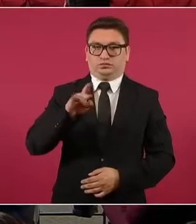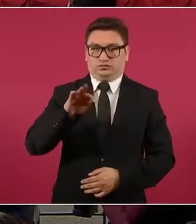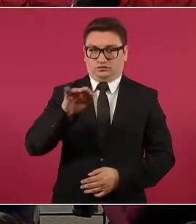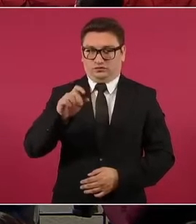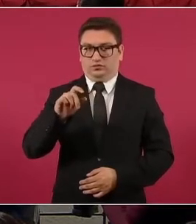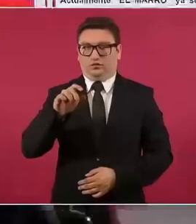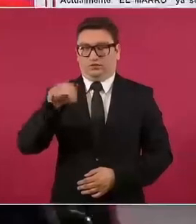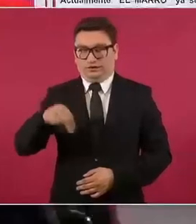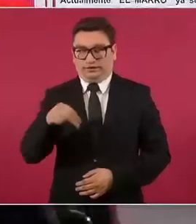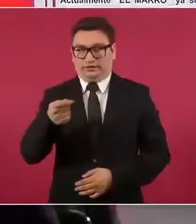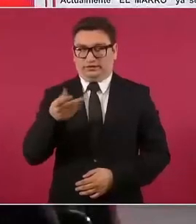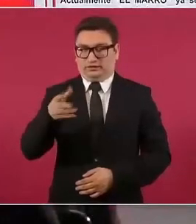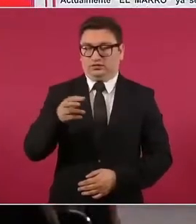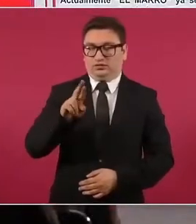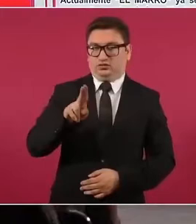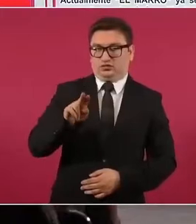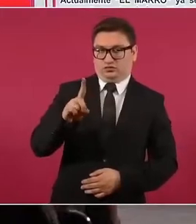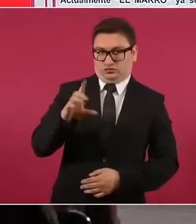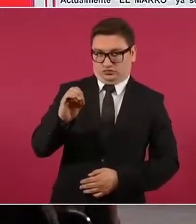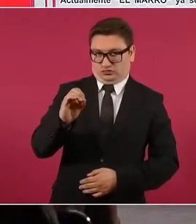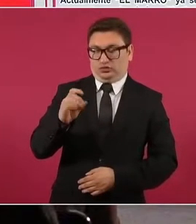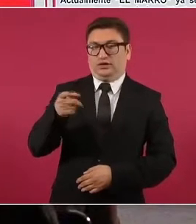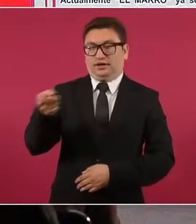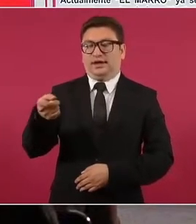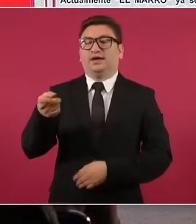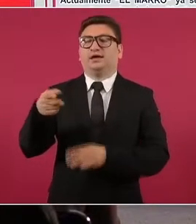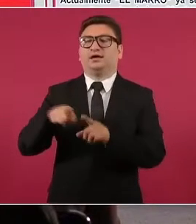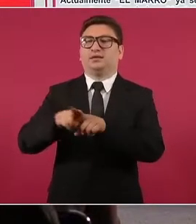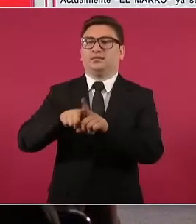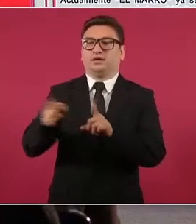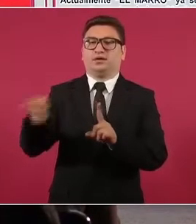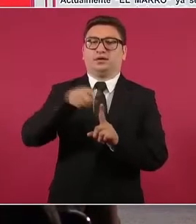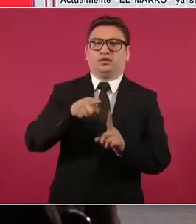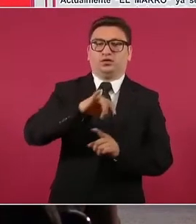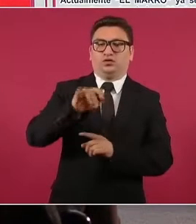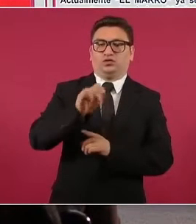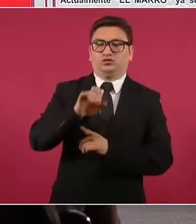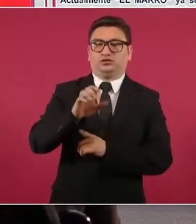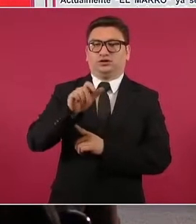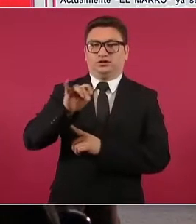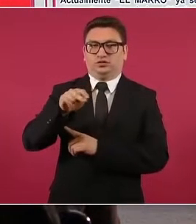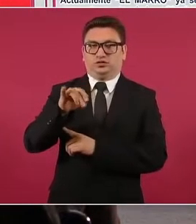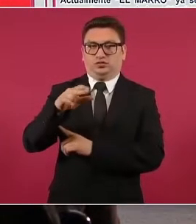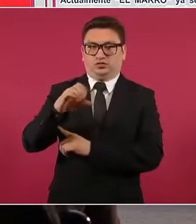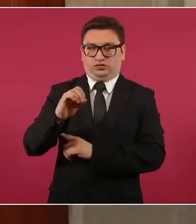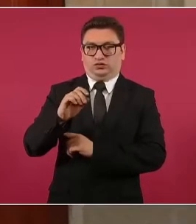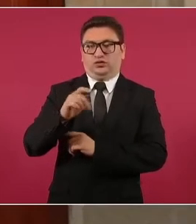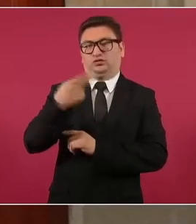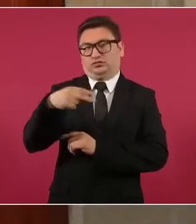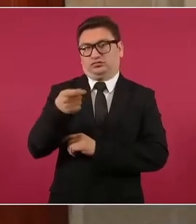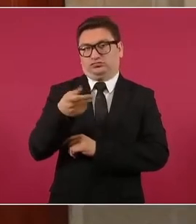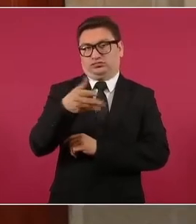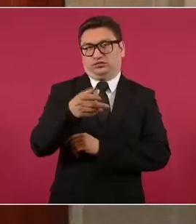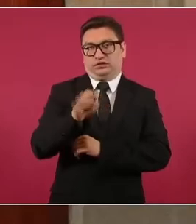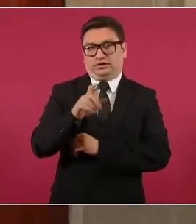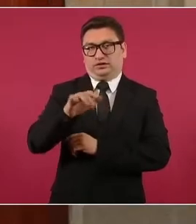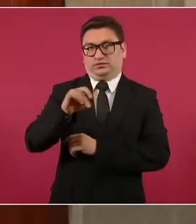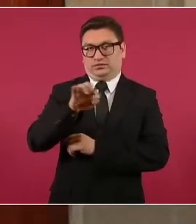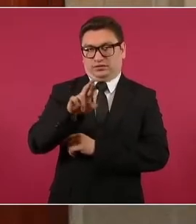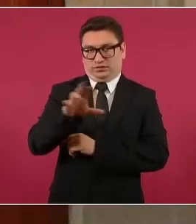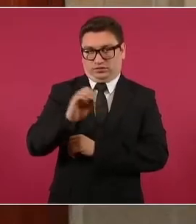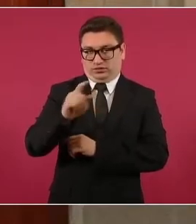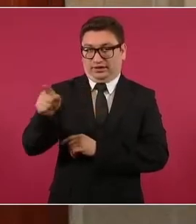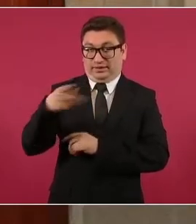Rodo y o El Rudo, quien es hermano de José Antonio N. alias El Marro. Este sujeto fue